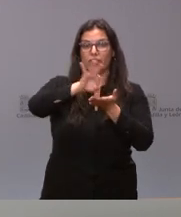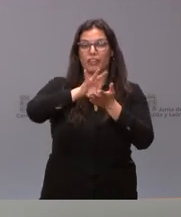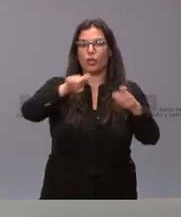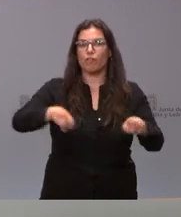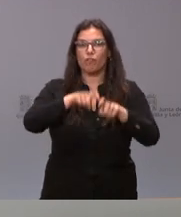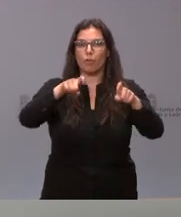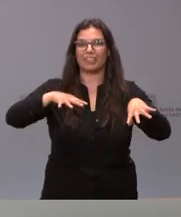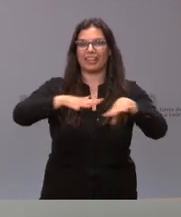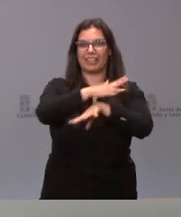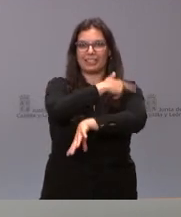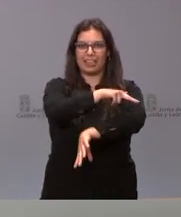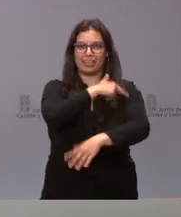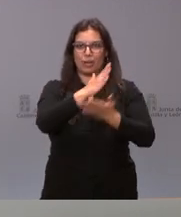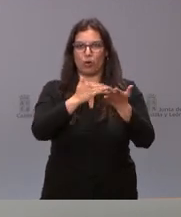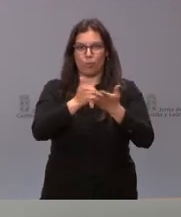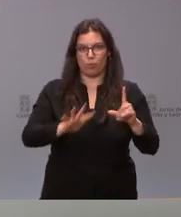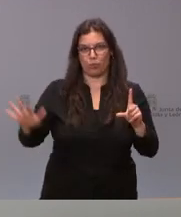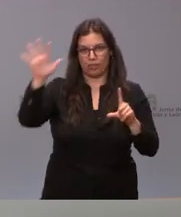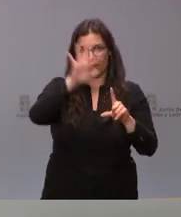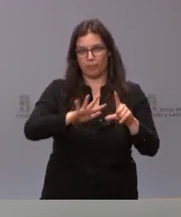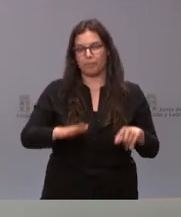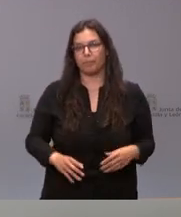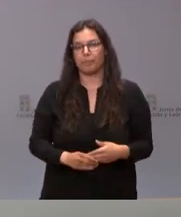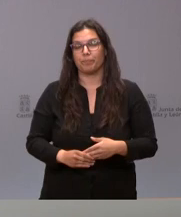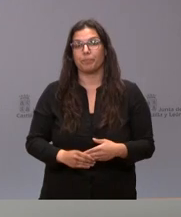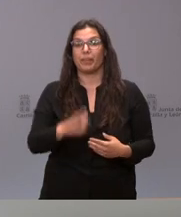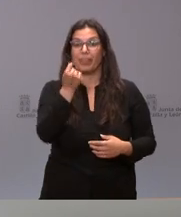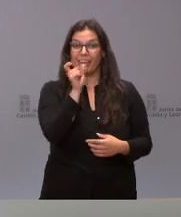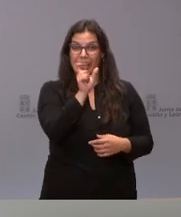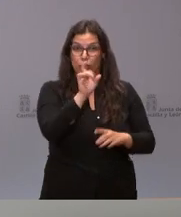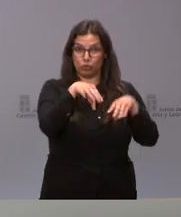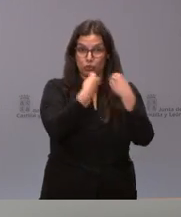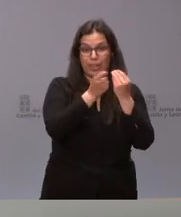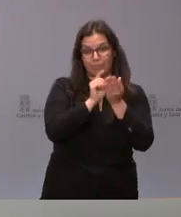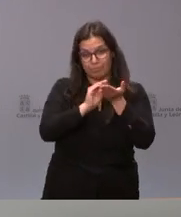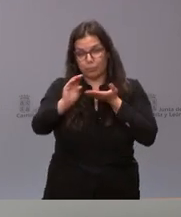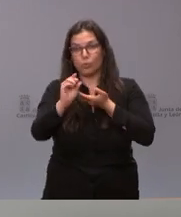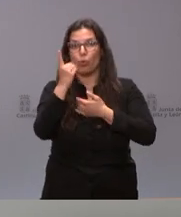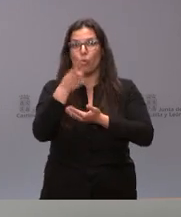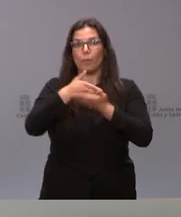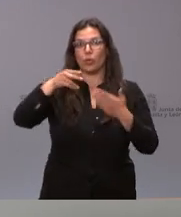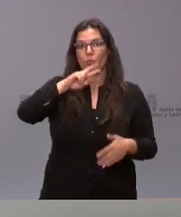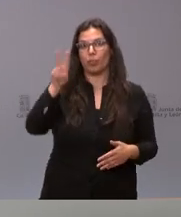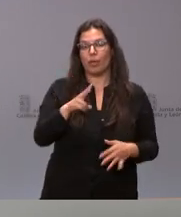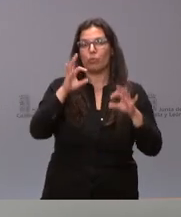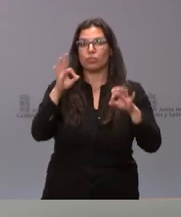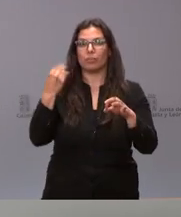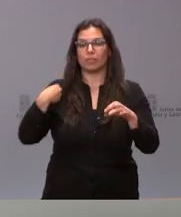de nuestra comunidad autónoma. De esta cifra, un millón de euros es para el servicio de hemodiálisis